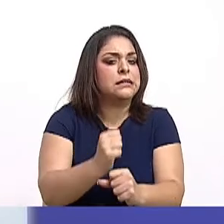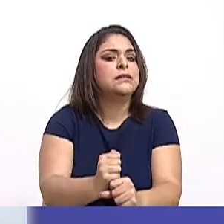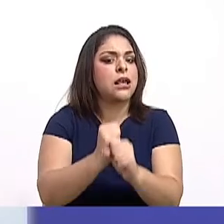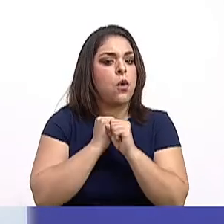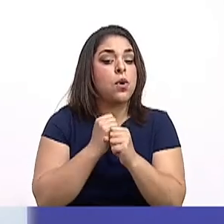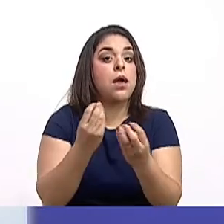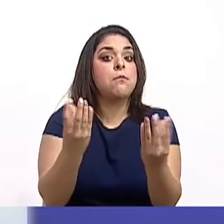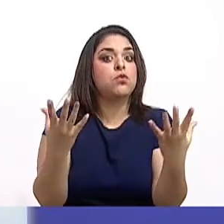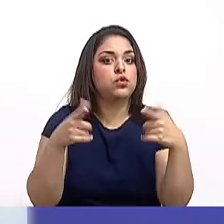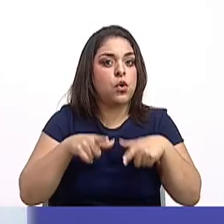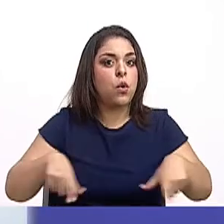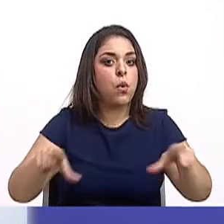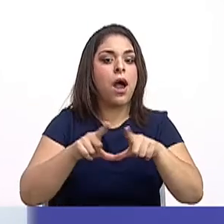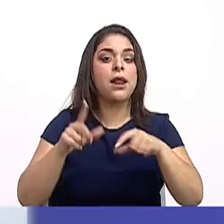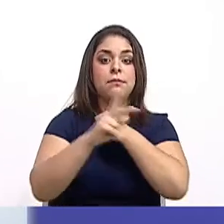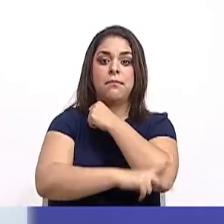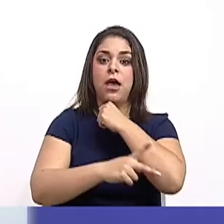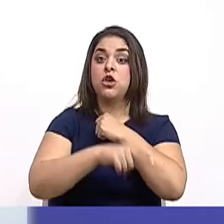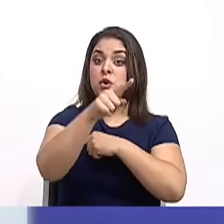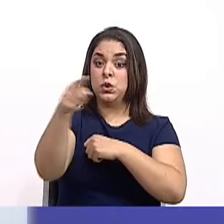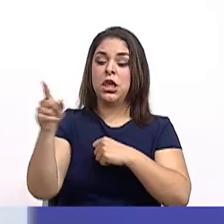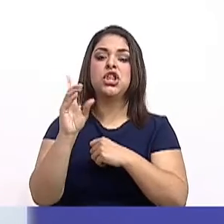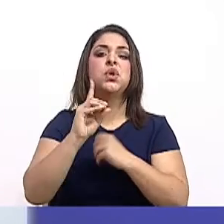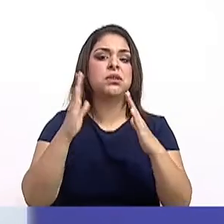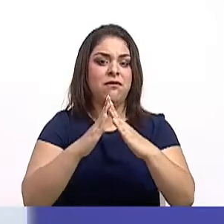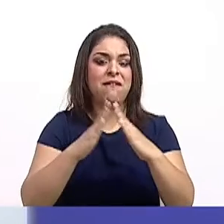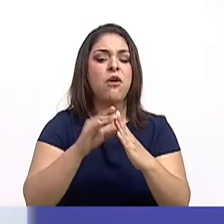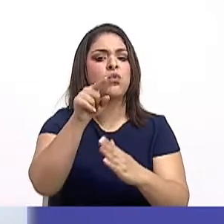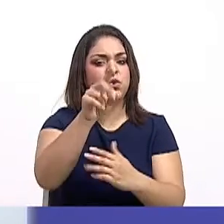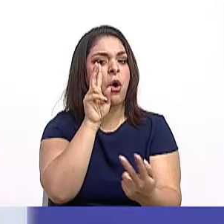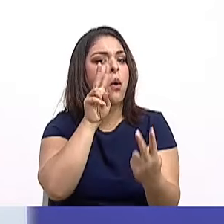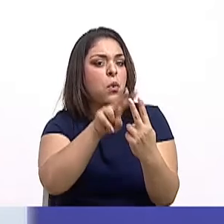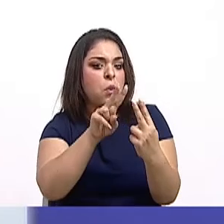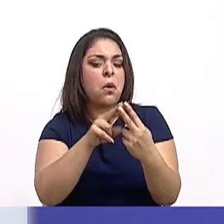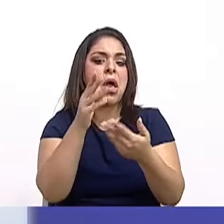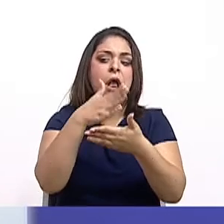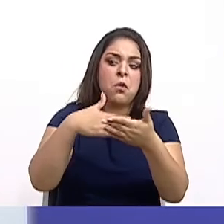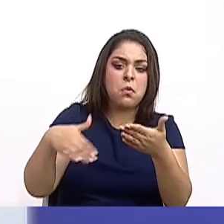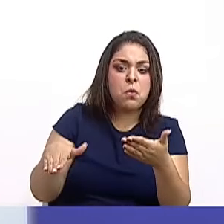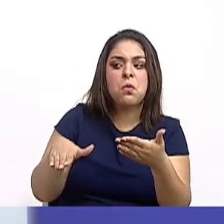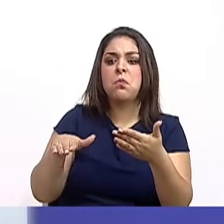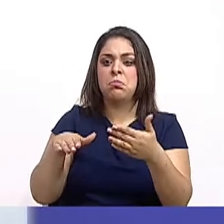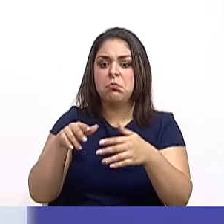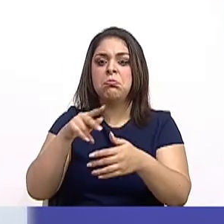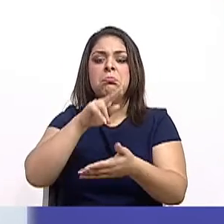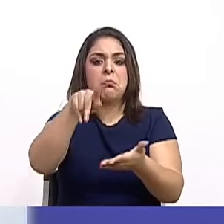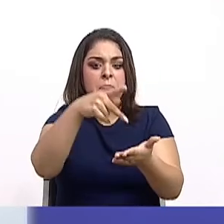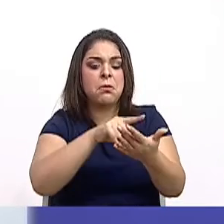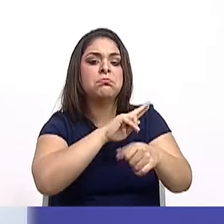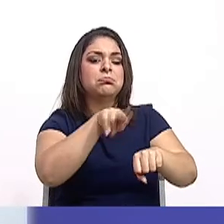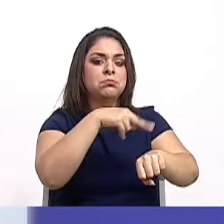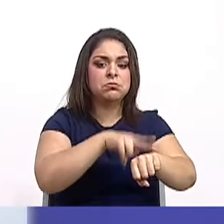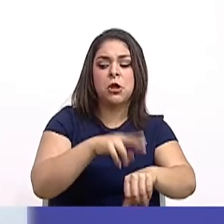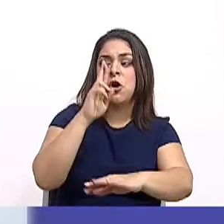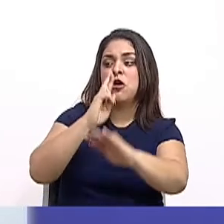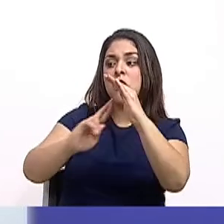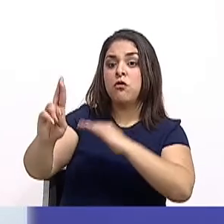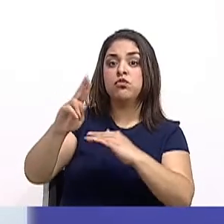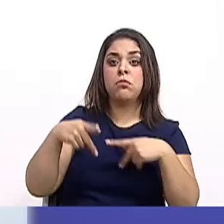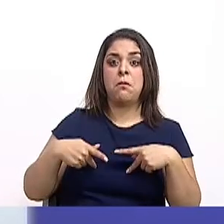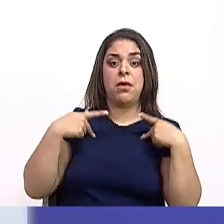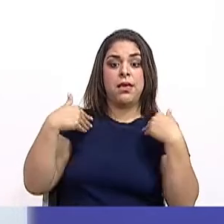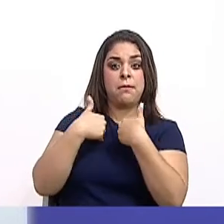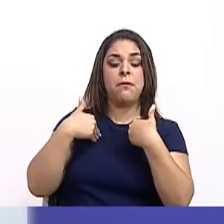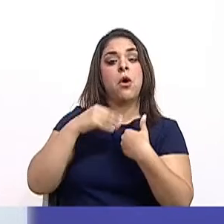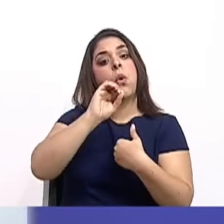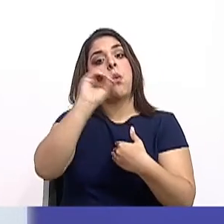nuestro país y donde ustedes habitan, conocen de algún que otro parque nacional, refugios de vida silvestre, o alguna categoría de